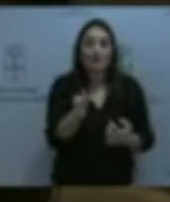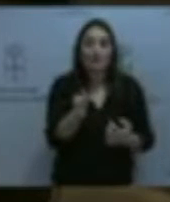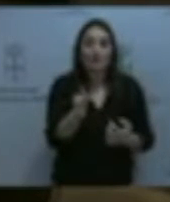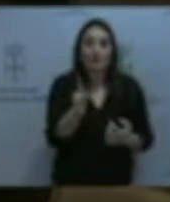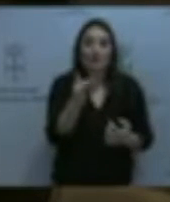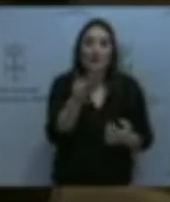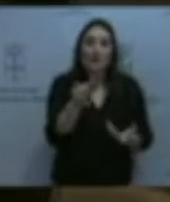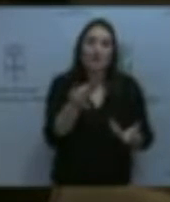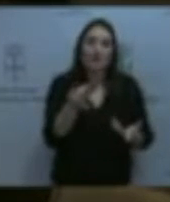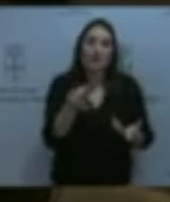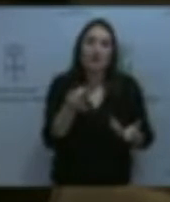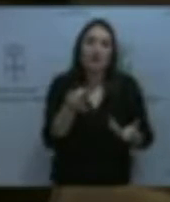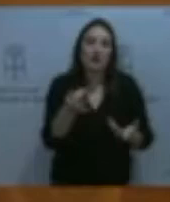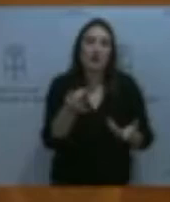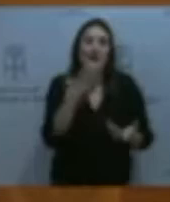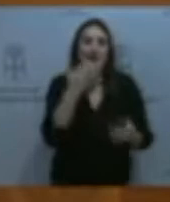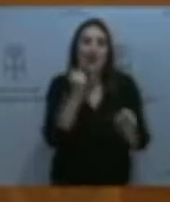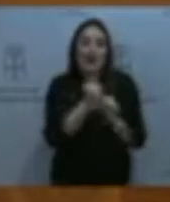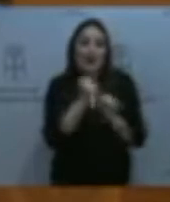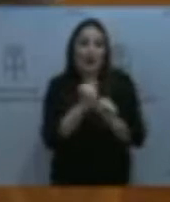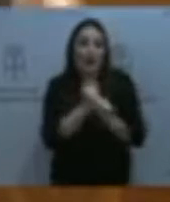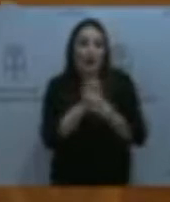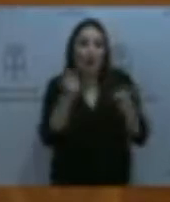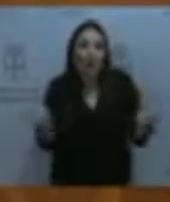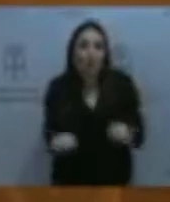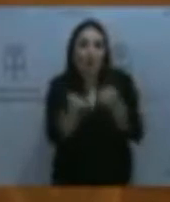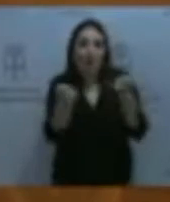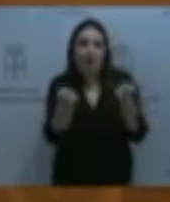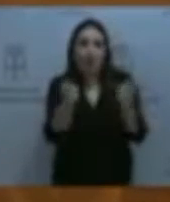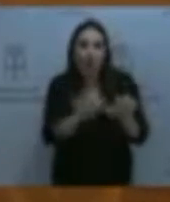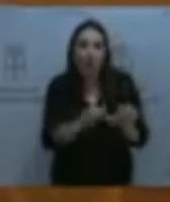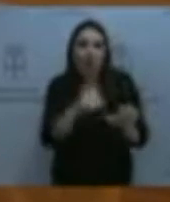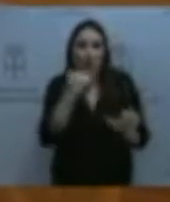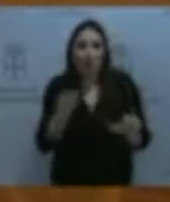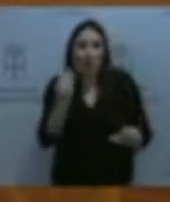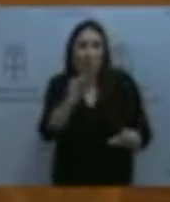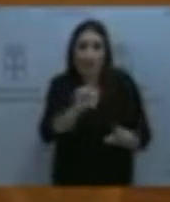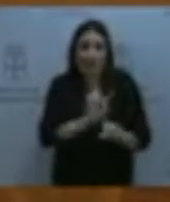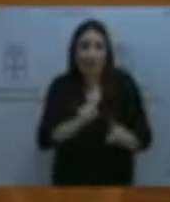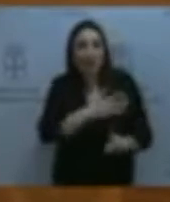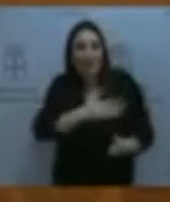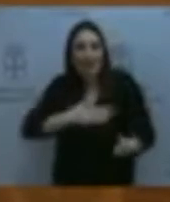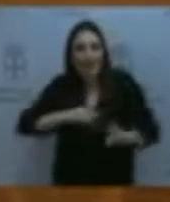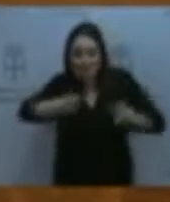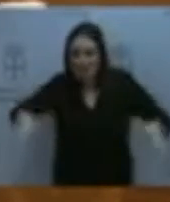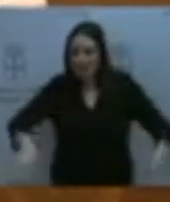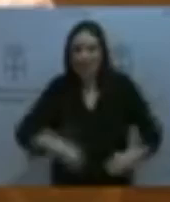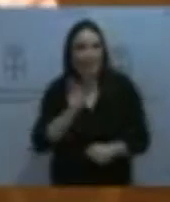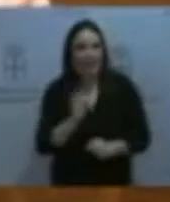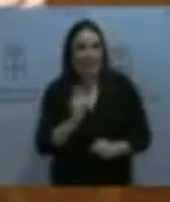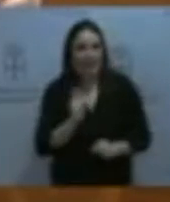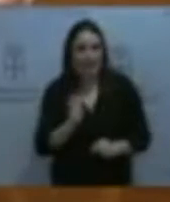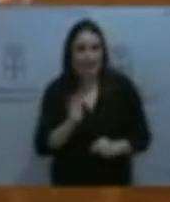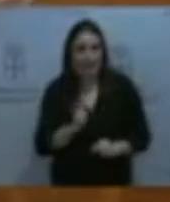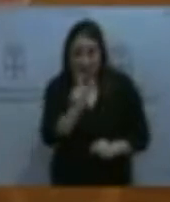por decisión, incluso, son trabajos publicados o trabajos de usted, que lo que pretendemos es que la actualización sea permanente por parte del propio